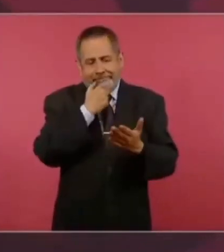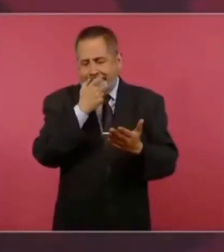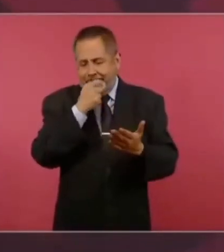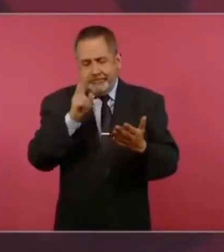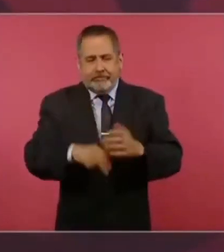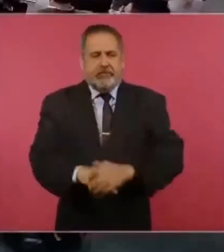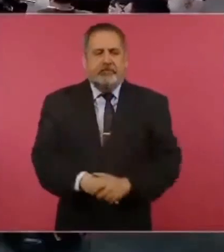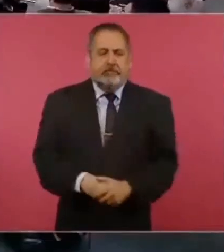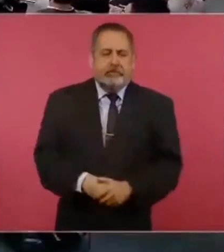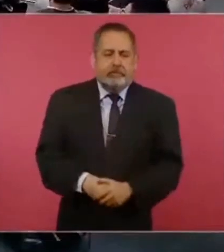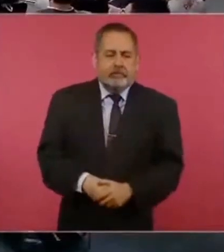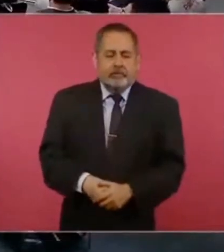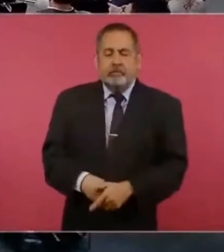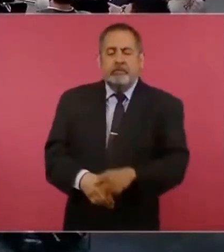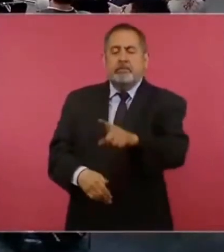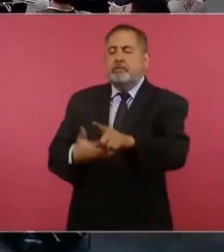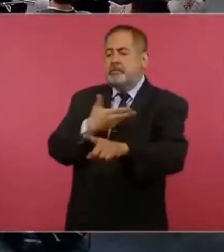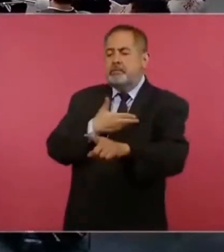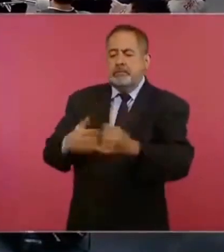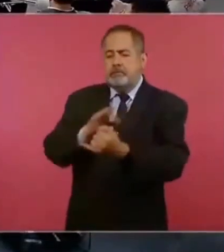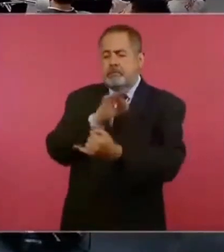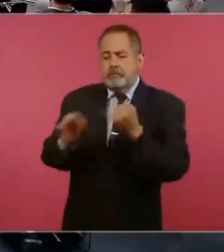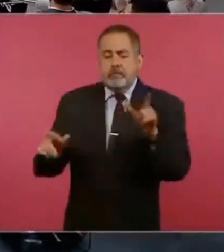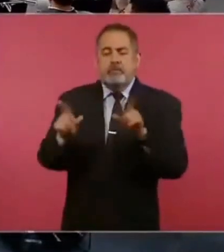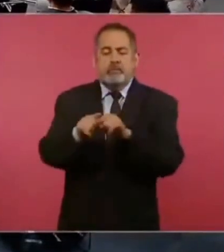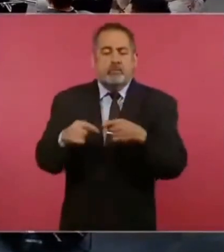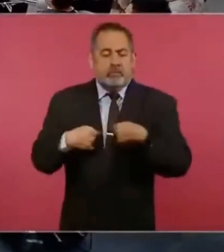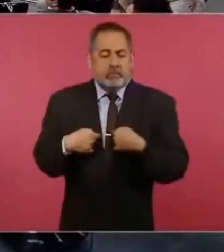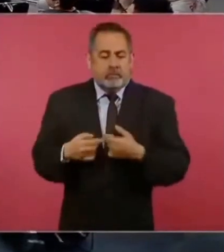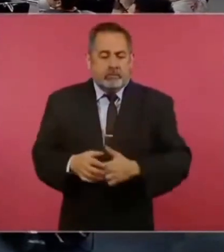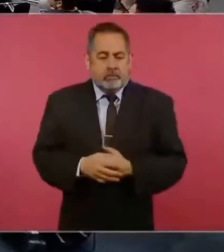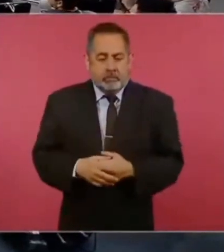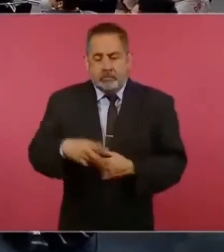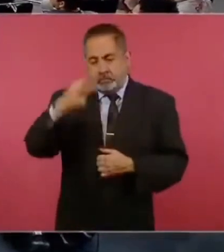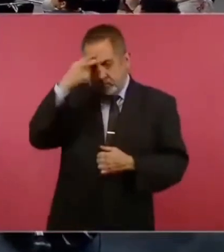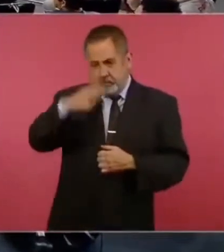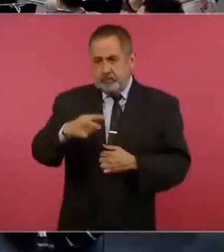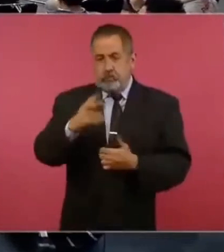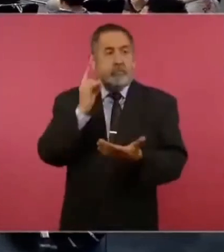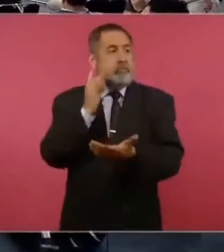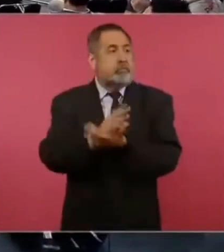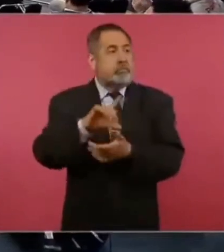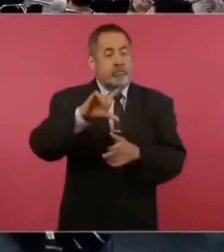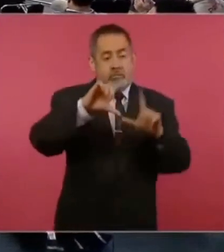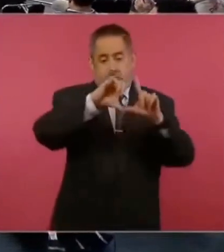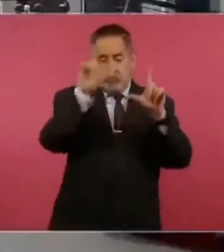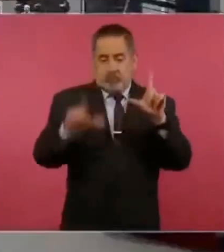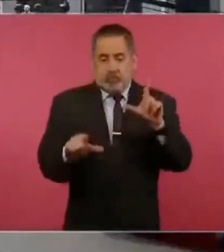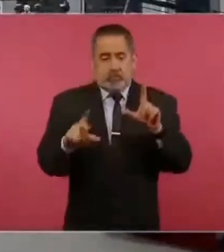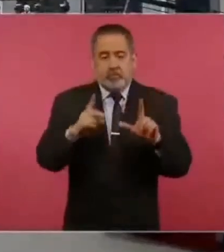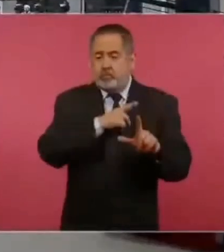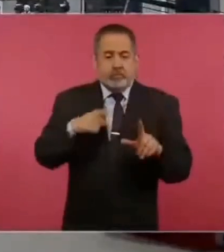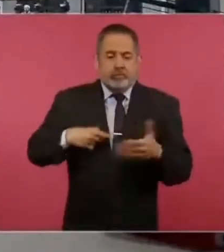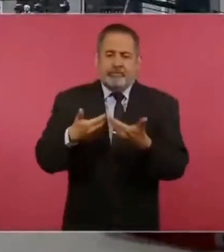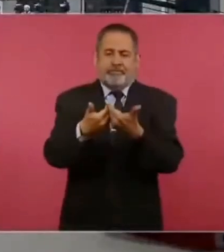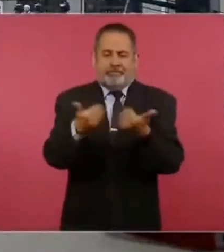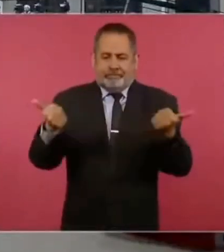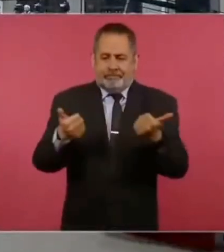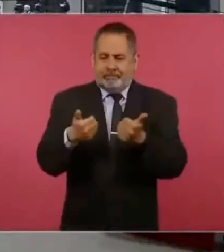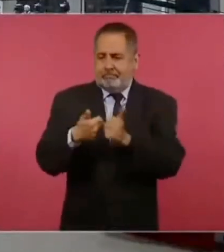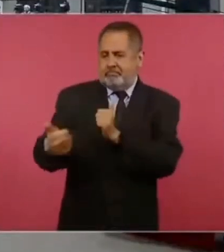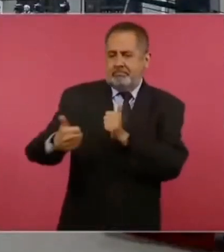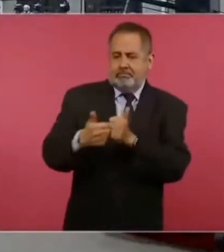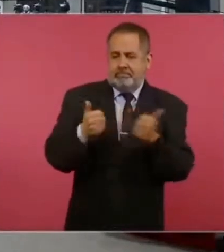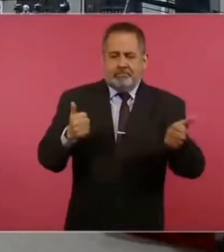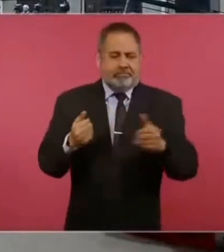Ya para concluir con este tema, yo nada más quiero decirle que México es uno, donde no debe de haber divisiones, no debe de haber